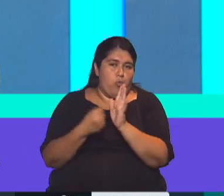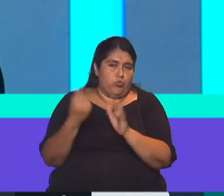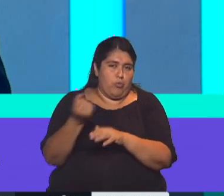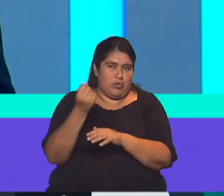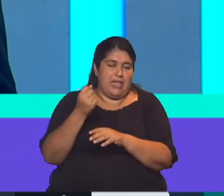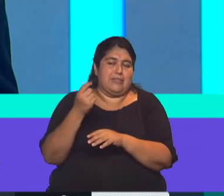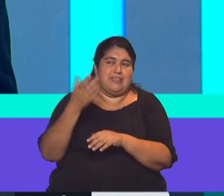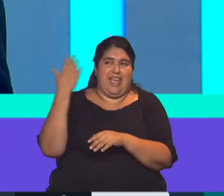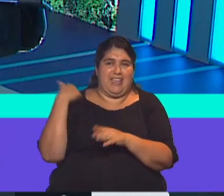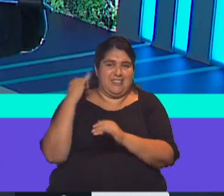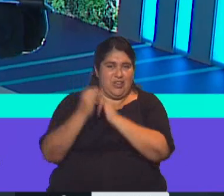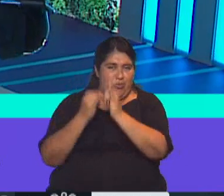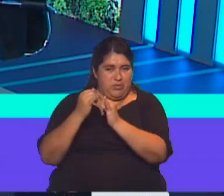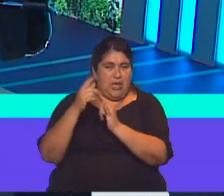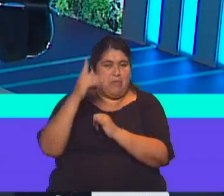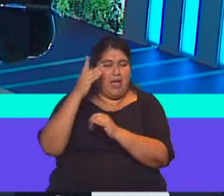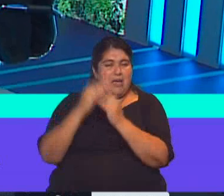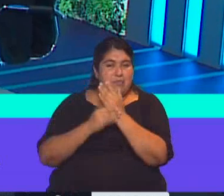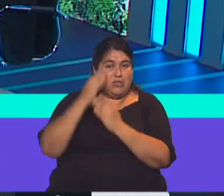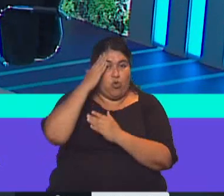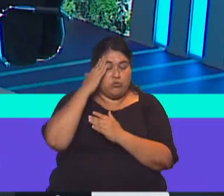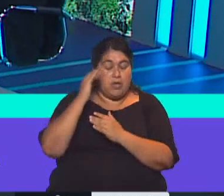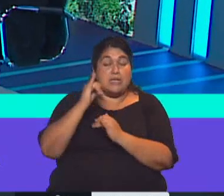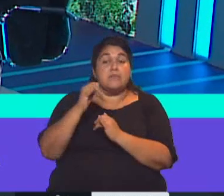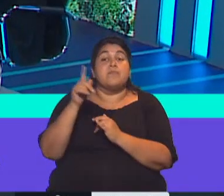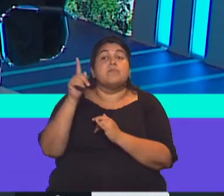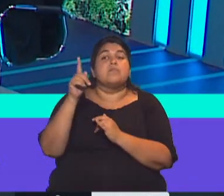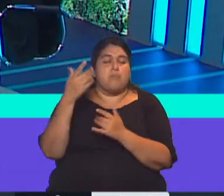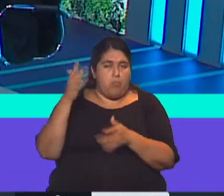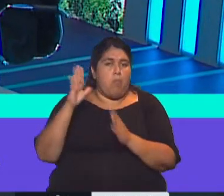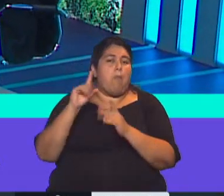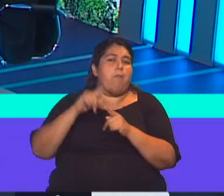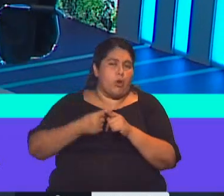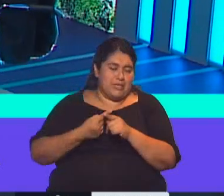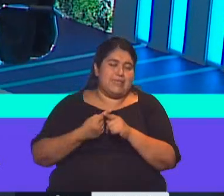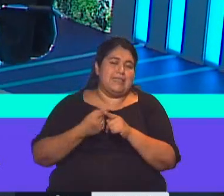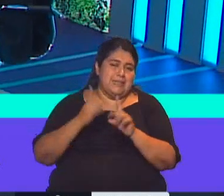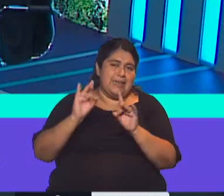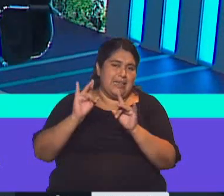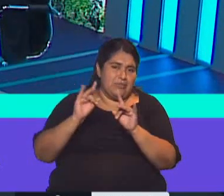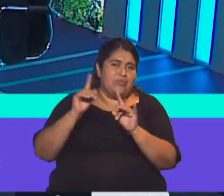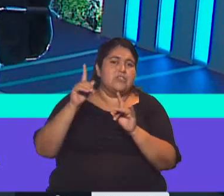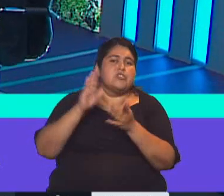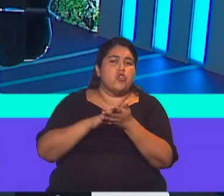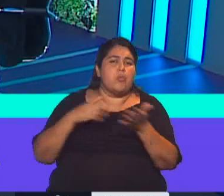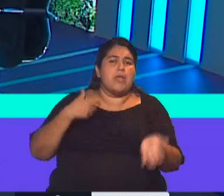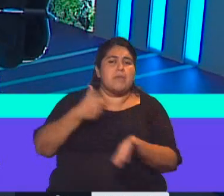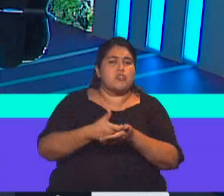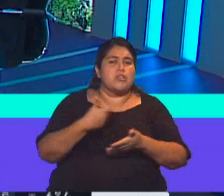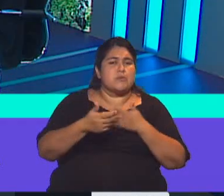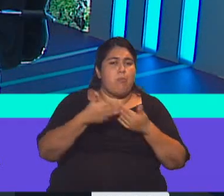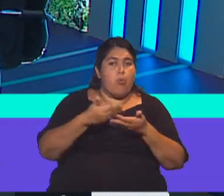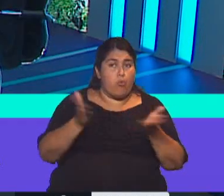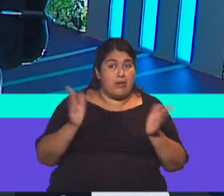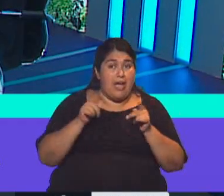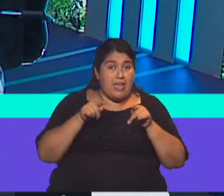Guzmán el fin de semana, en el sentido de que ratifica que va a haber una política muy agresiva en cuanto a inversiones públicas. Esto no se detiene,